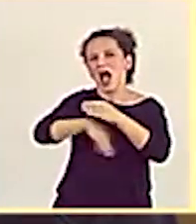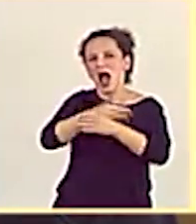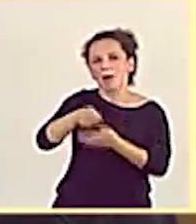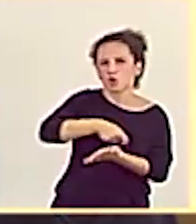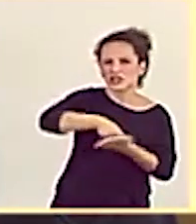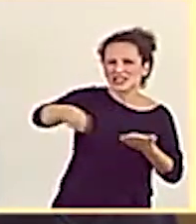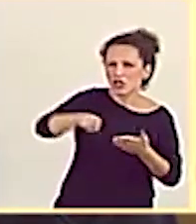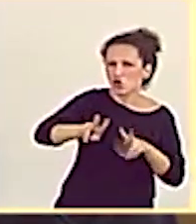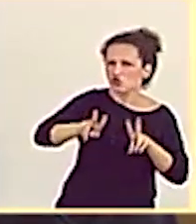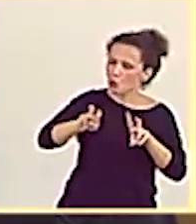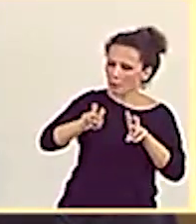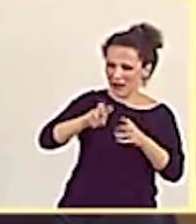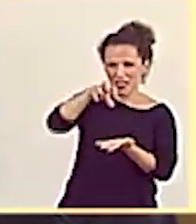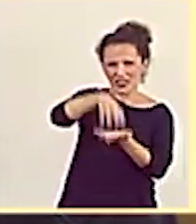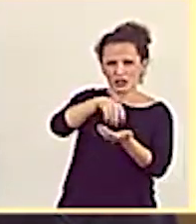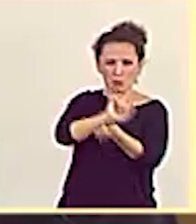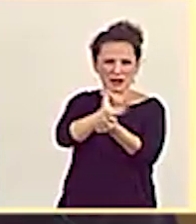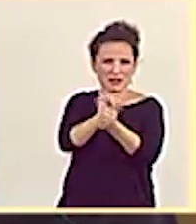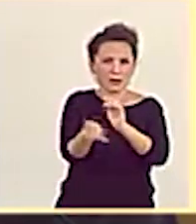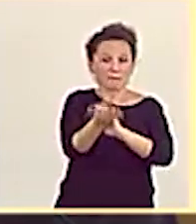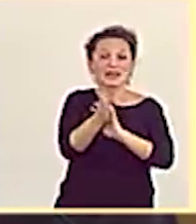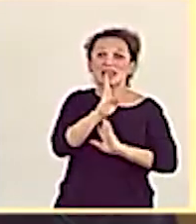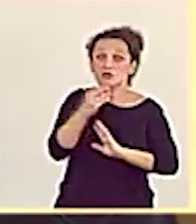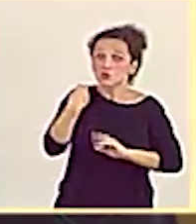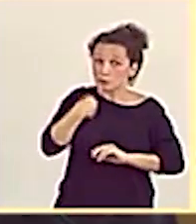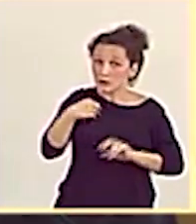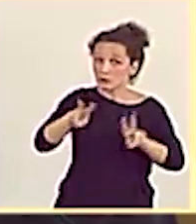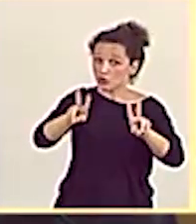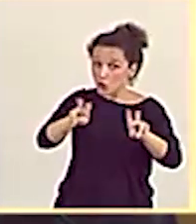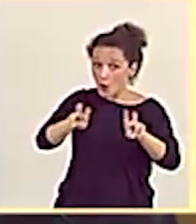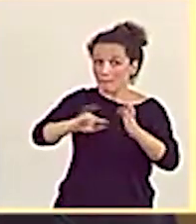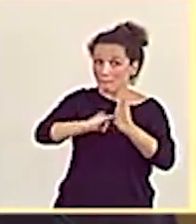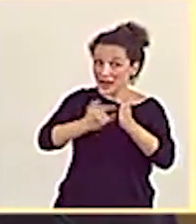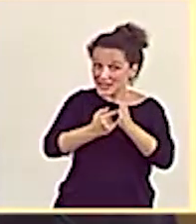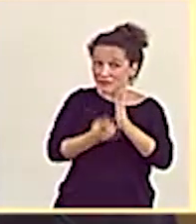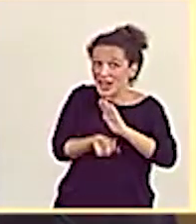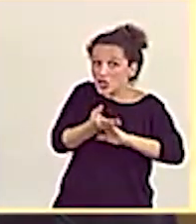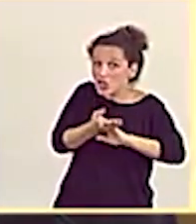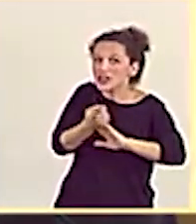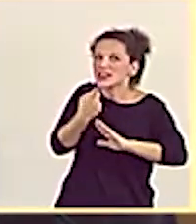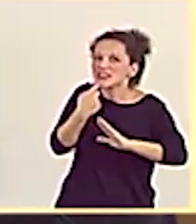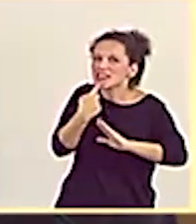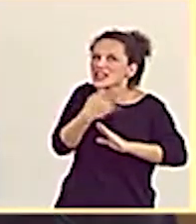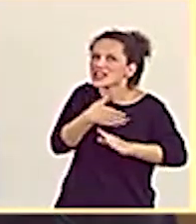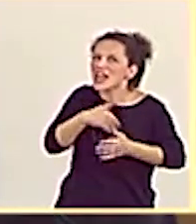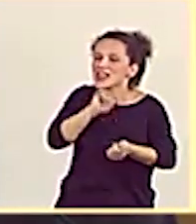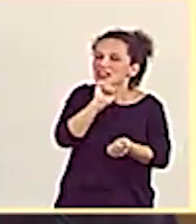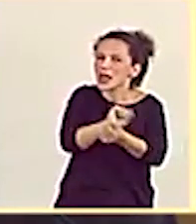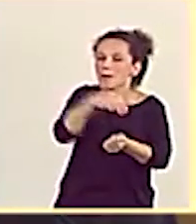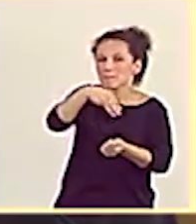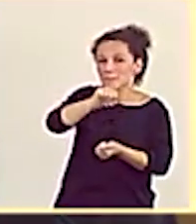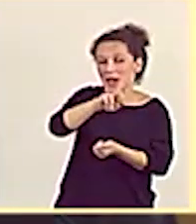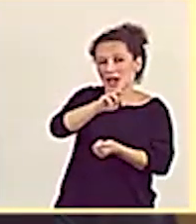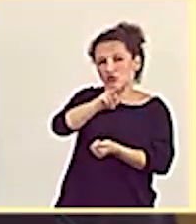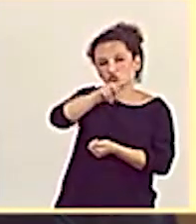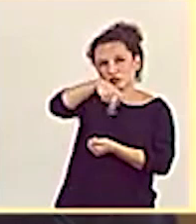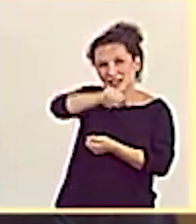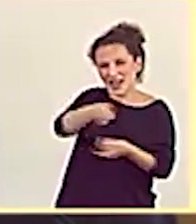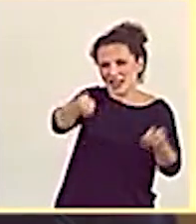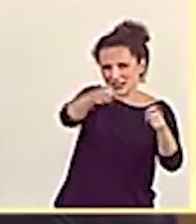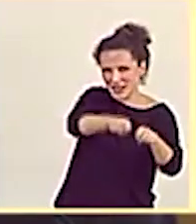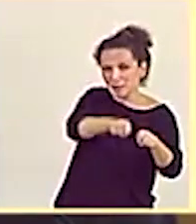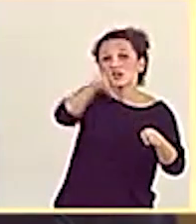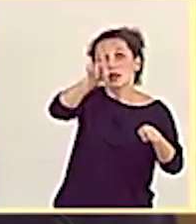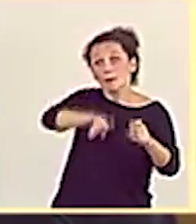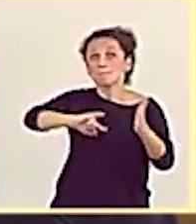de centros penitenciarios y que, en esta nueva planificación, se contemplaba el cierre de Martutene. También se contemplaba el cierre de Martutene